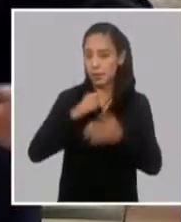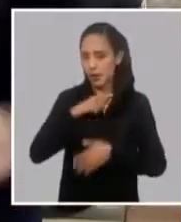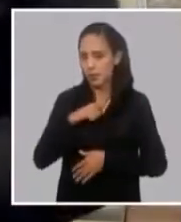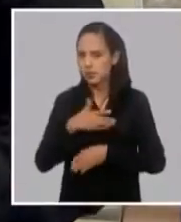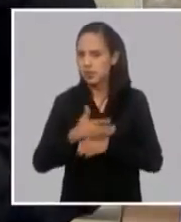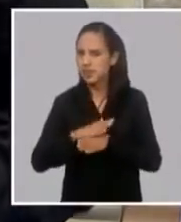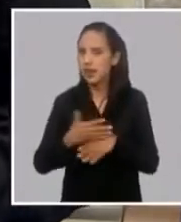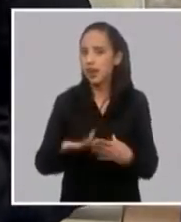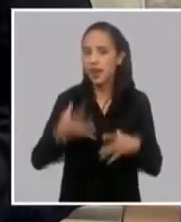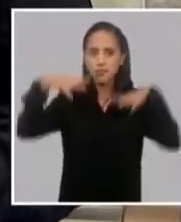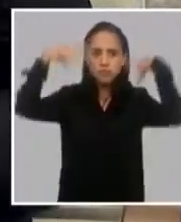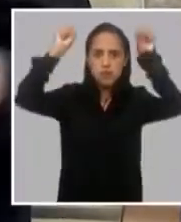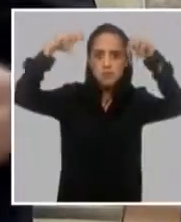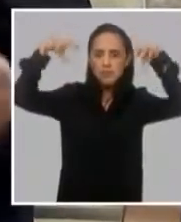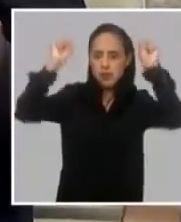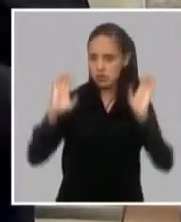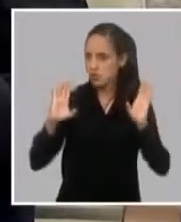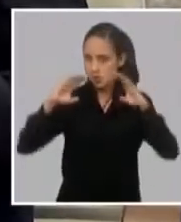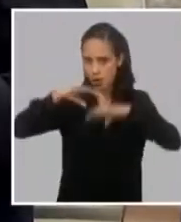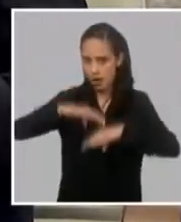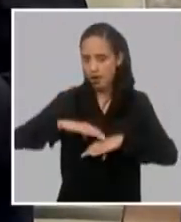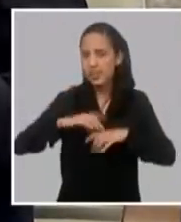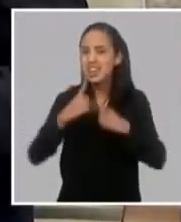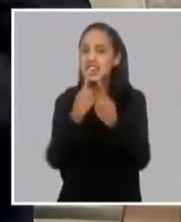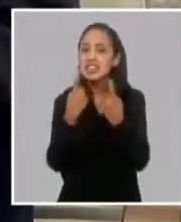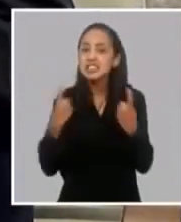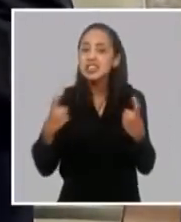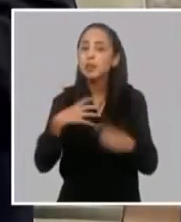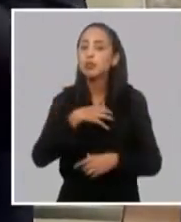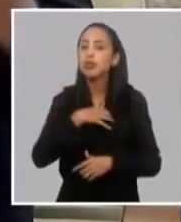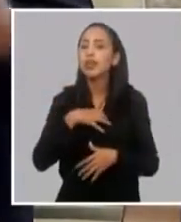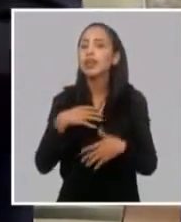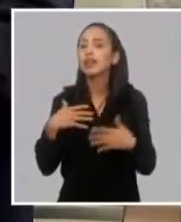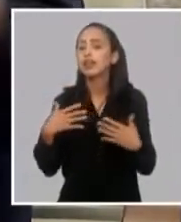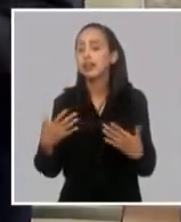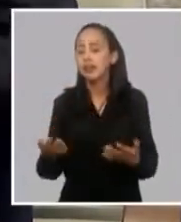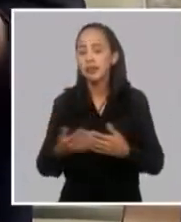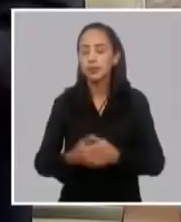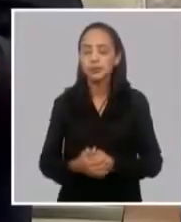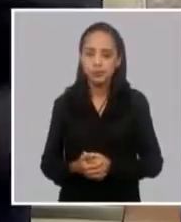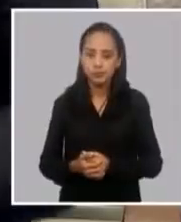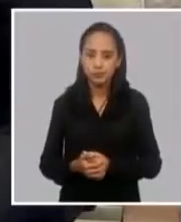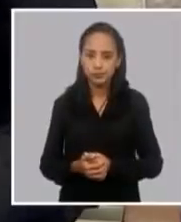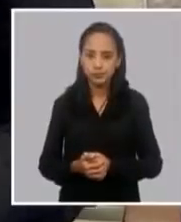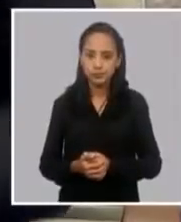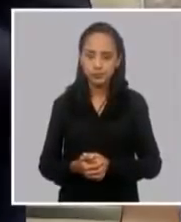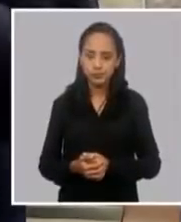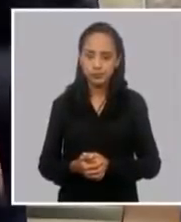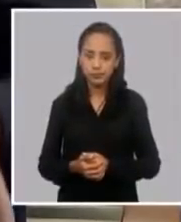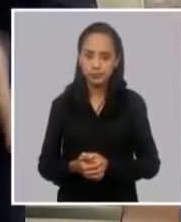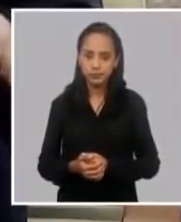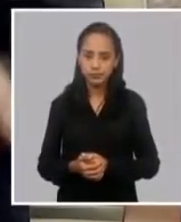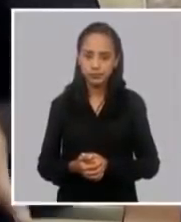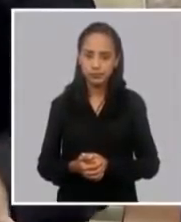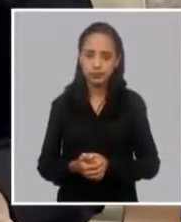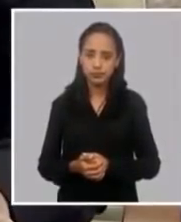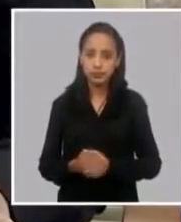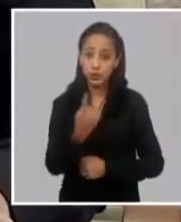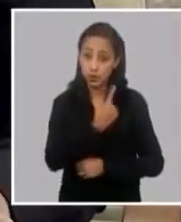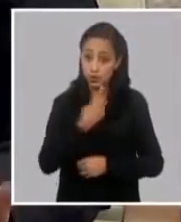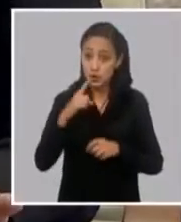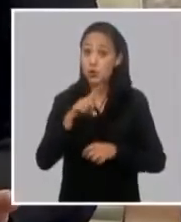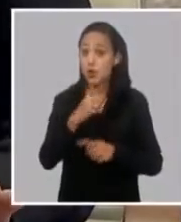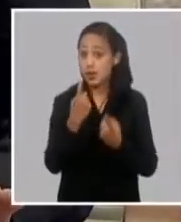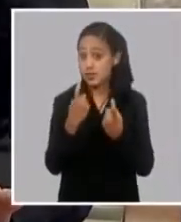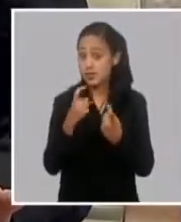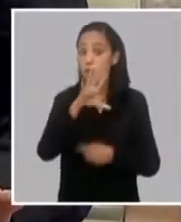sostenible, se requiere tener de manera permanente 500 megawatts